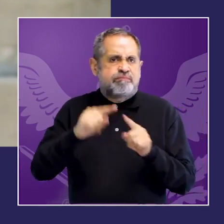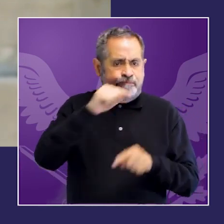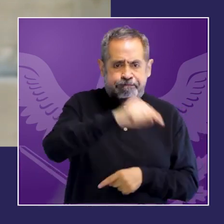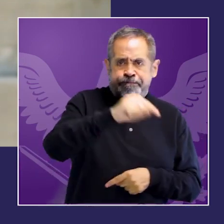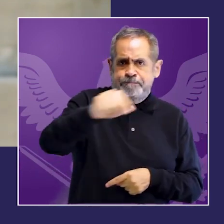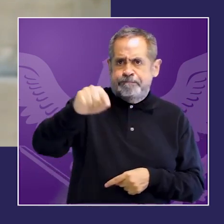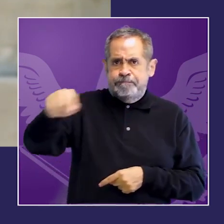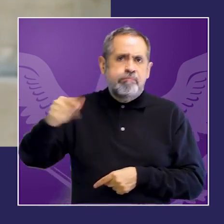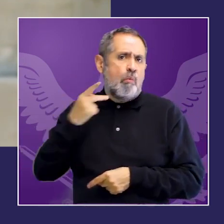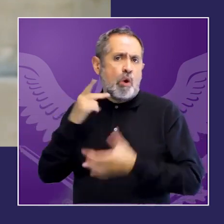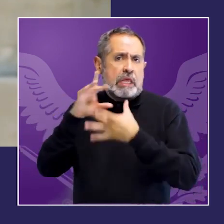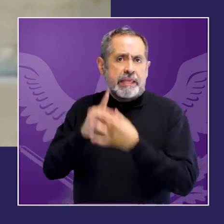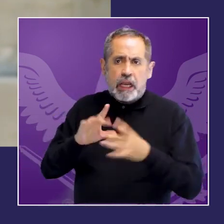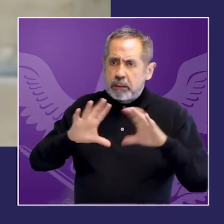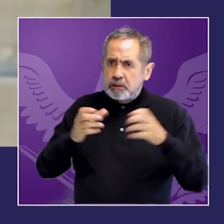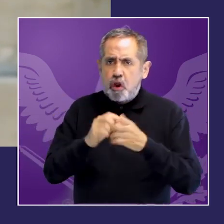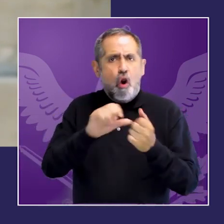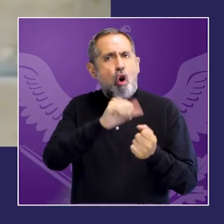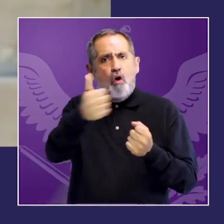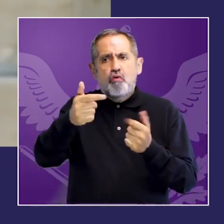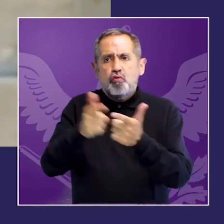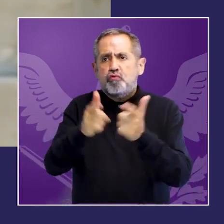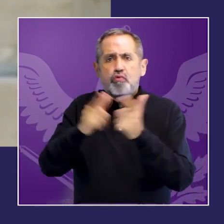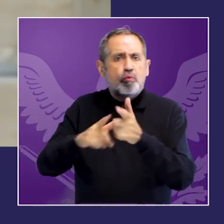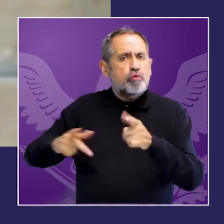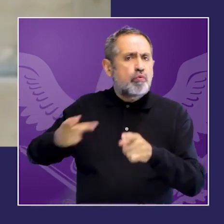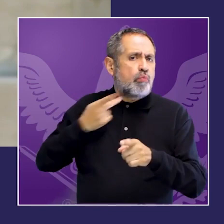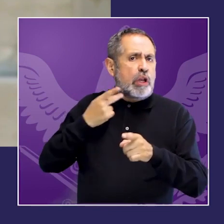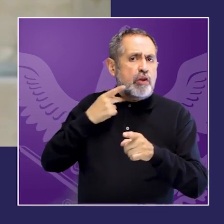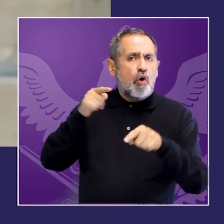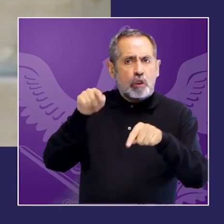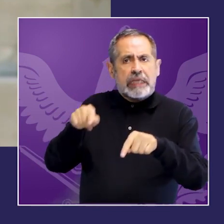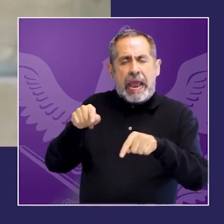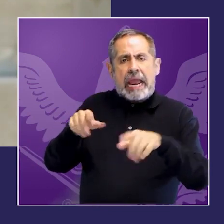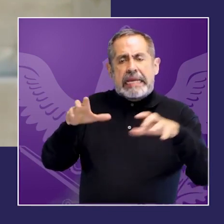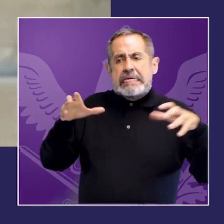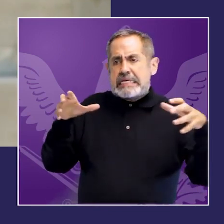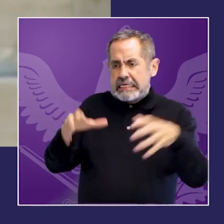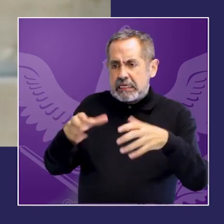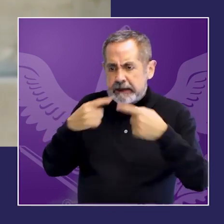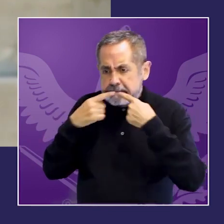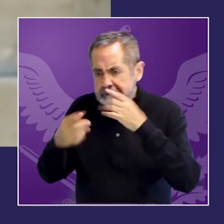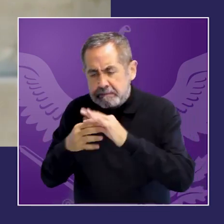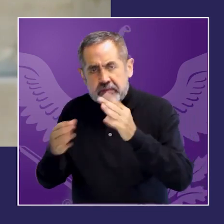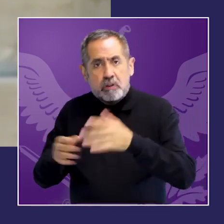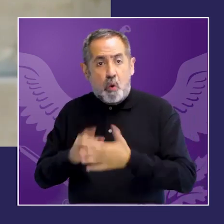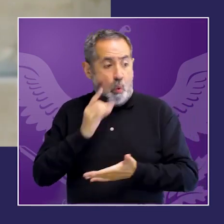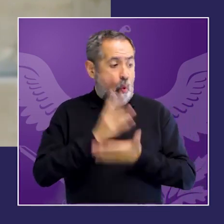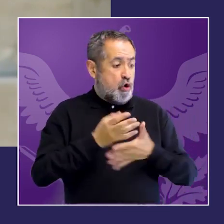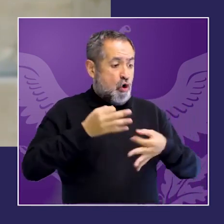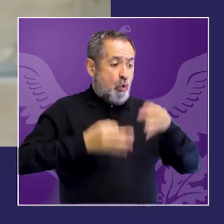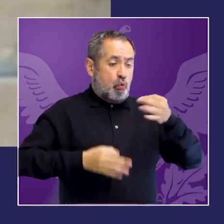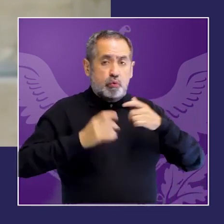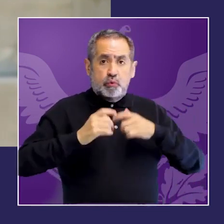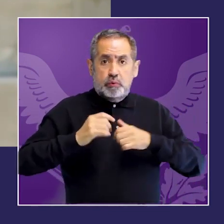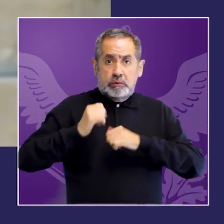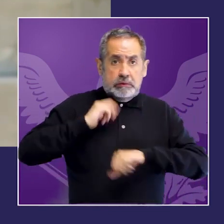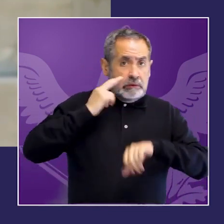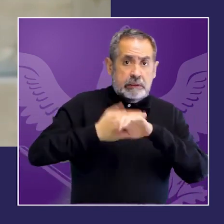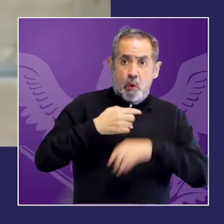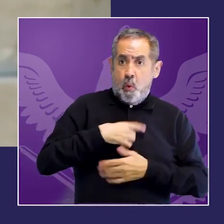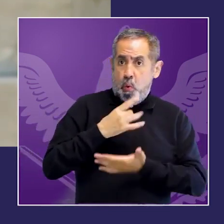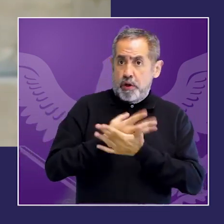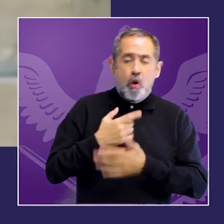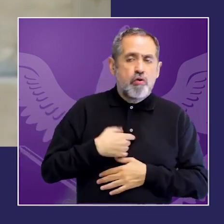tampoco puede desresponsabilizarse de esto sino que es importante que promuevan esa articulación porque hace la integralidad de las